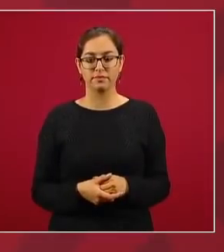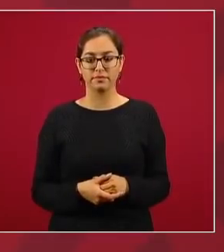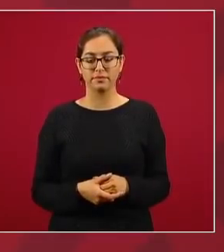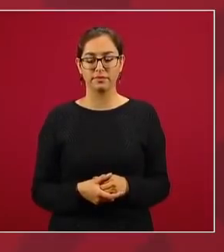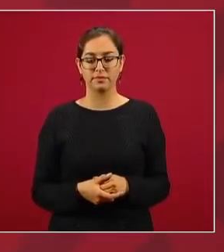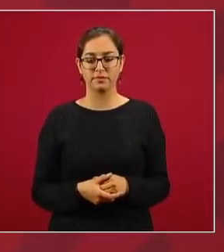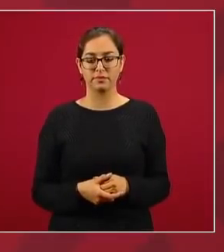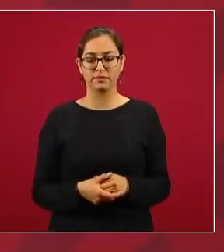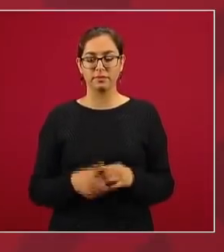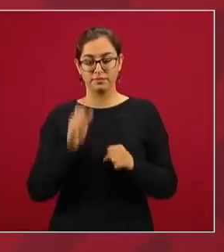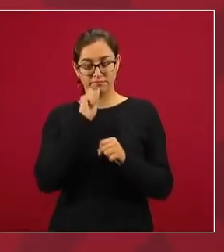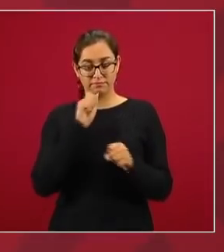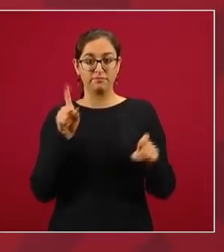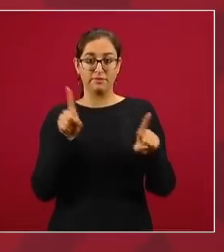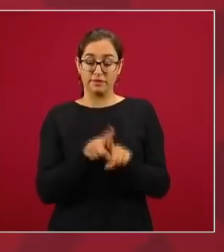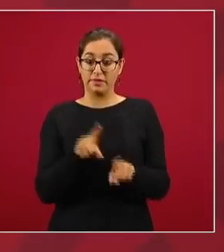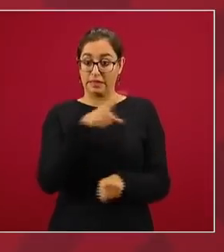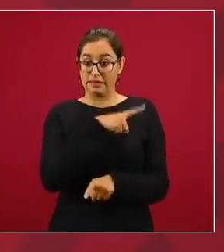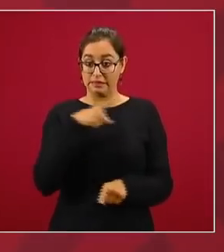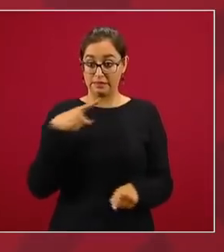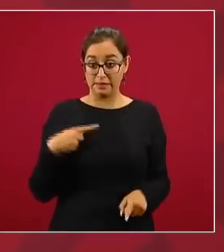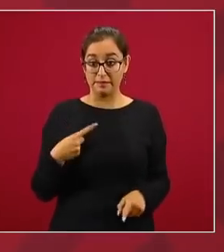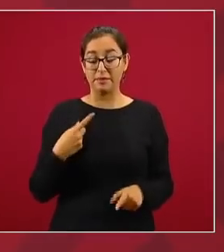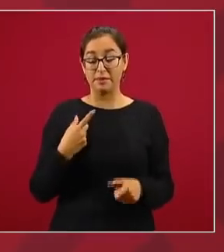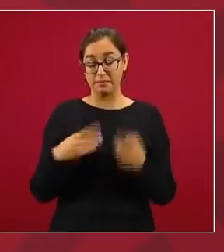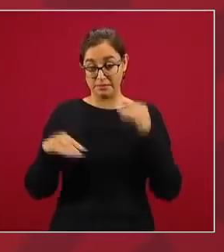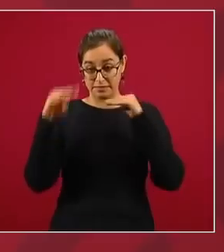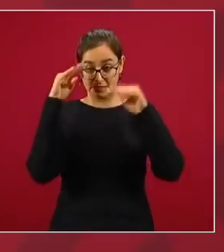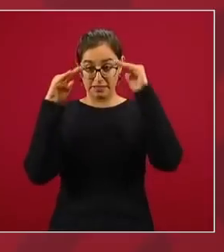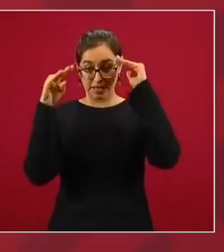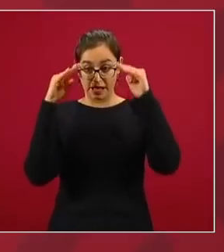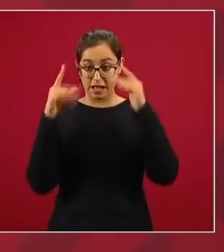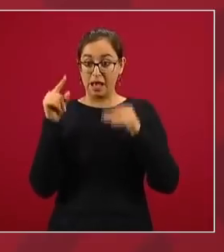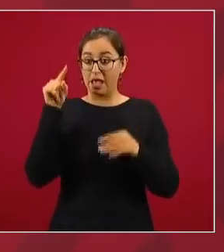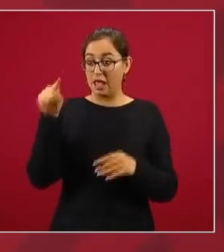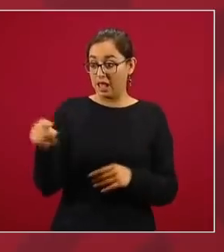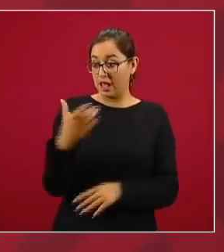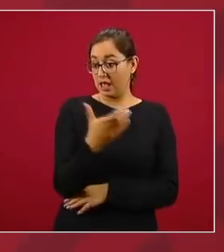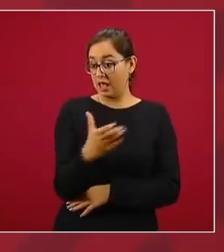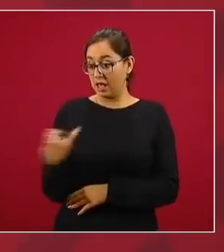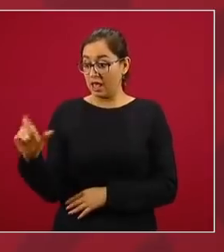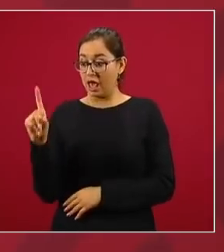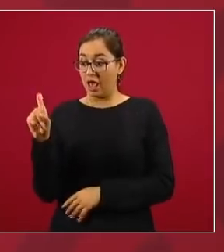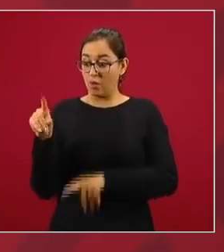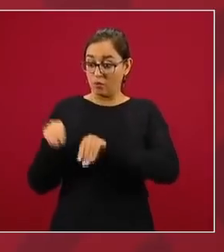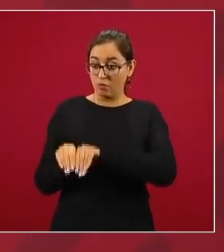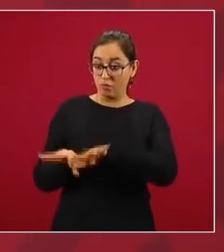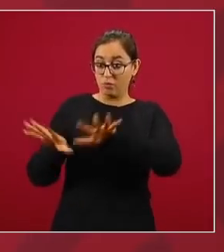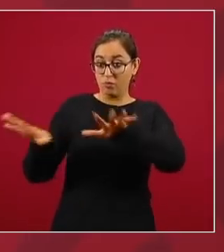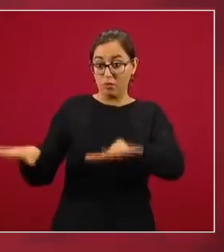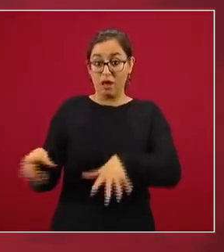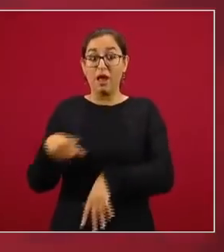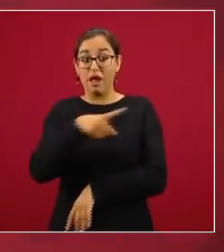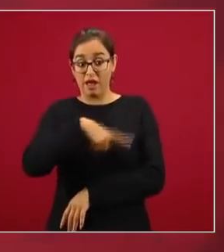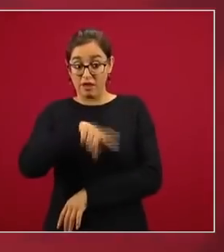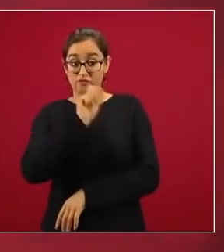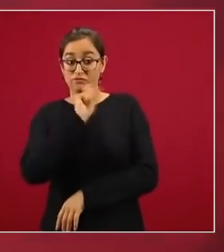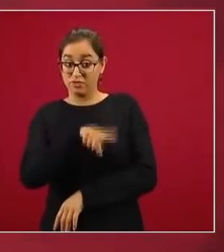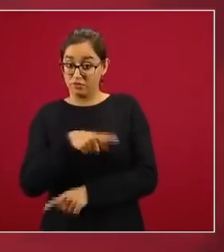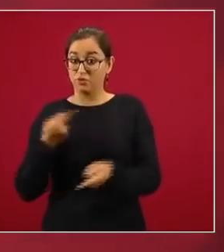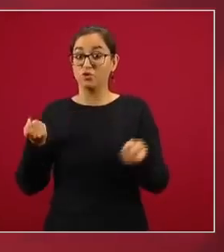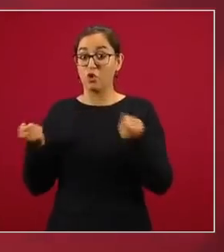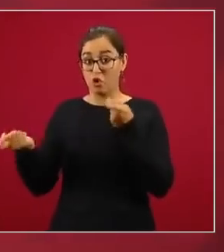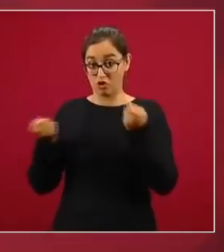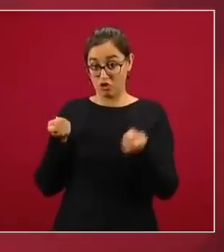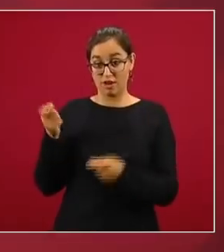dominan los distritos de riego, cómo tienen el control del agua desde hace tiempo.